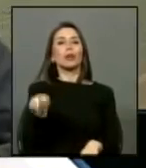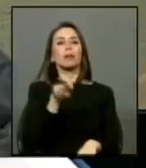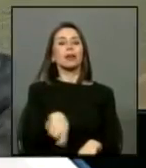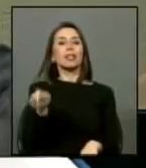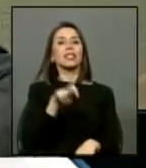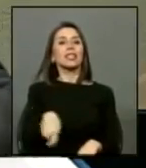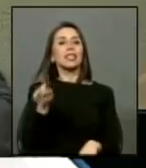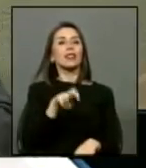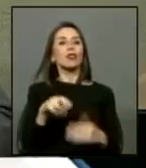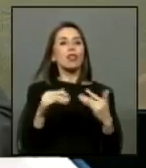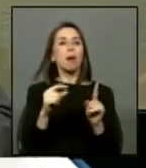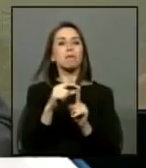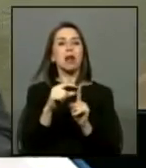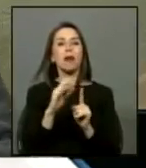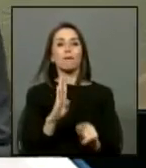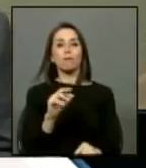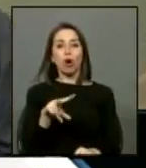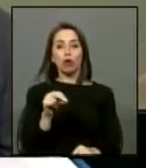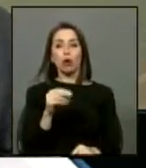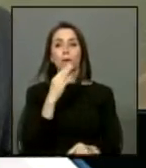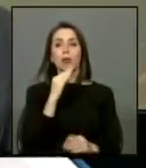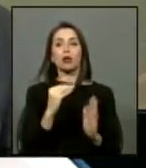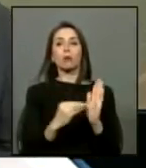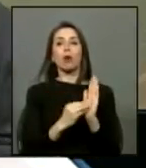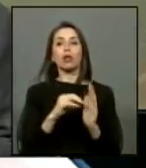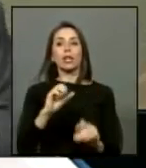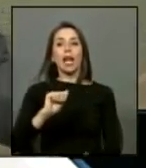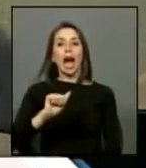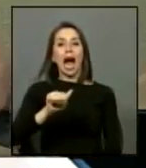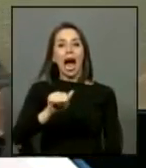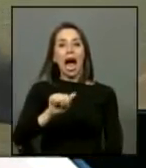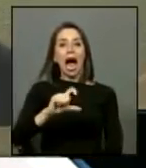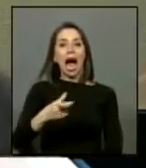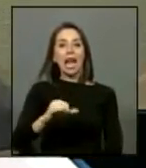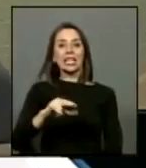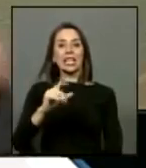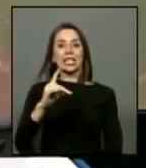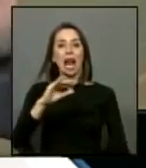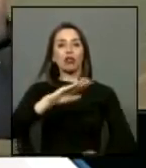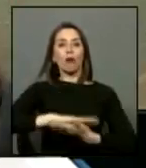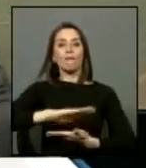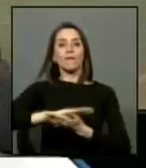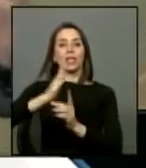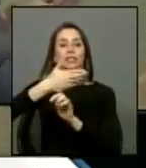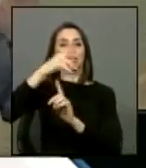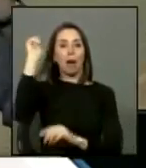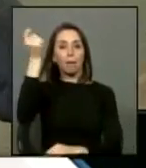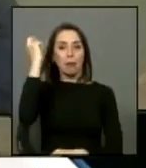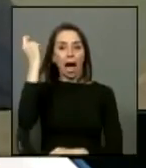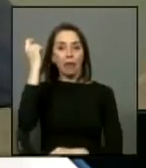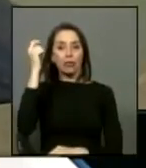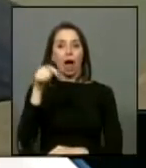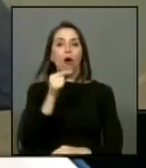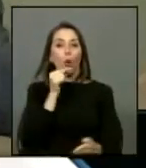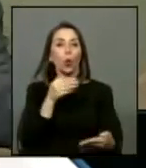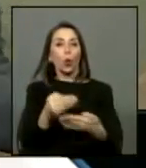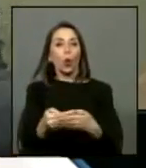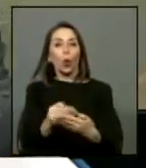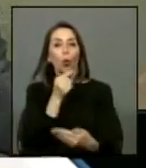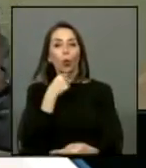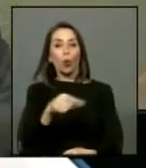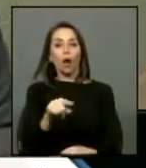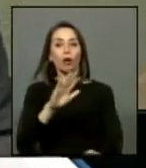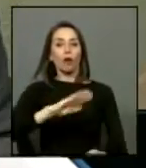así que por lo tanto le voy a poner aguinaldo aguinaldo de fiestas porque ya estamos a las puertas de